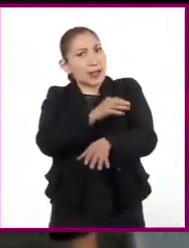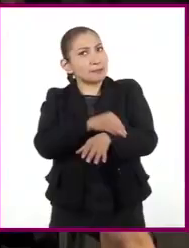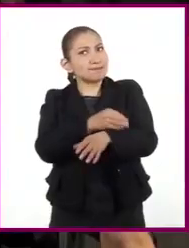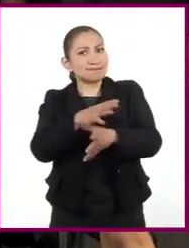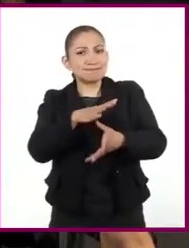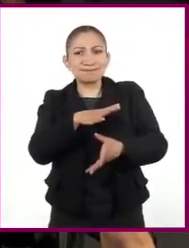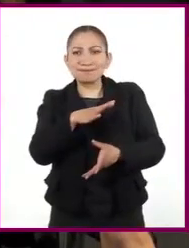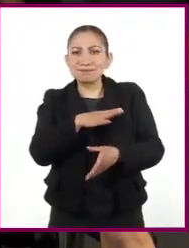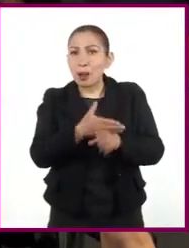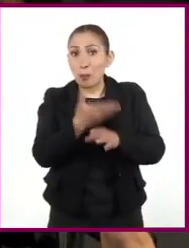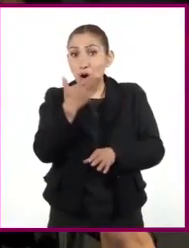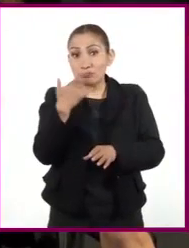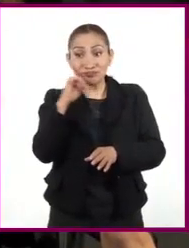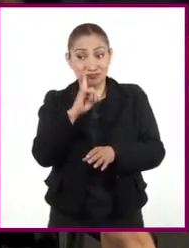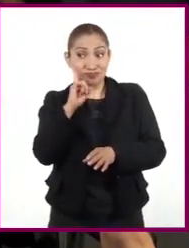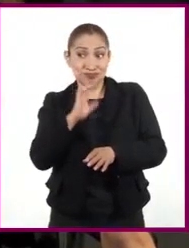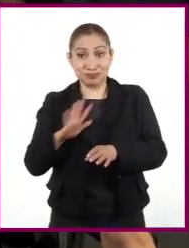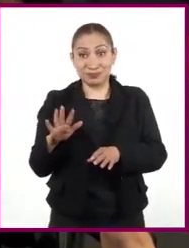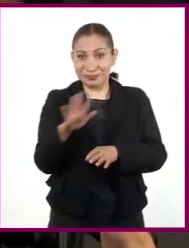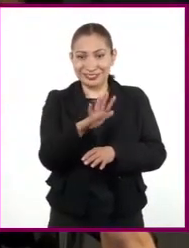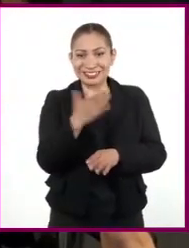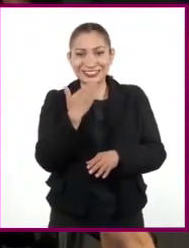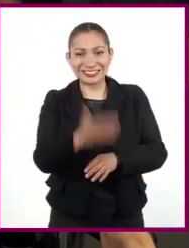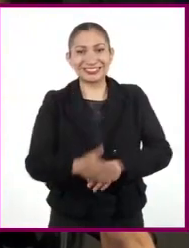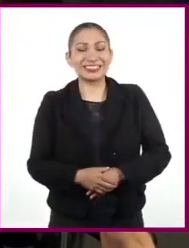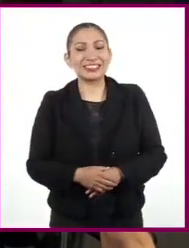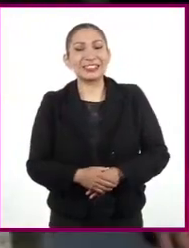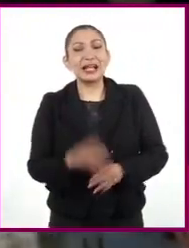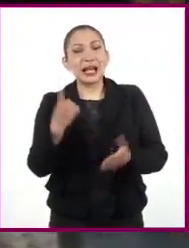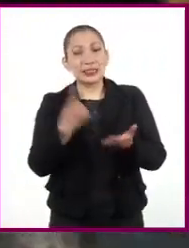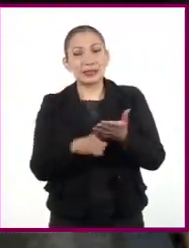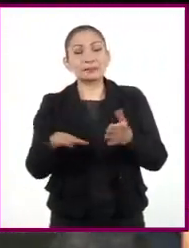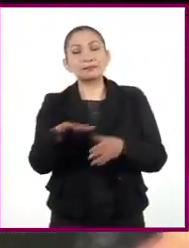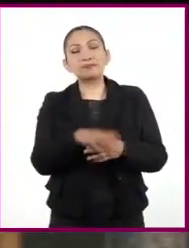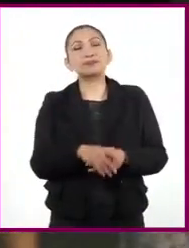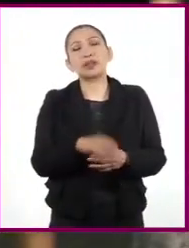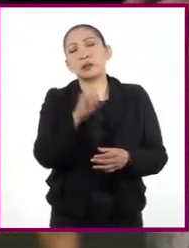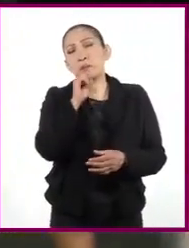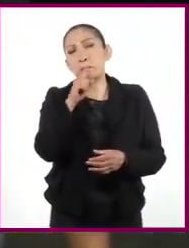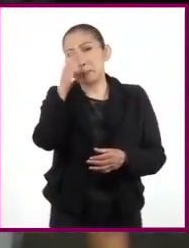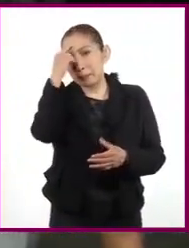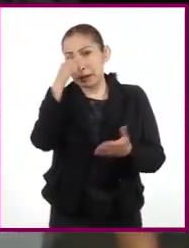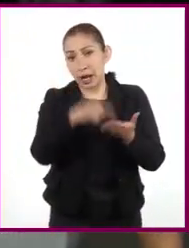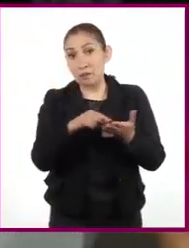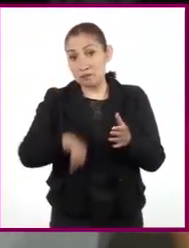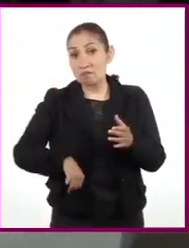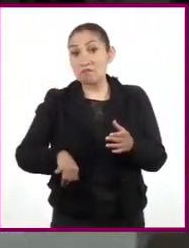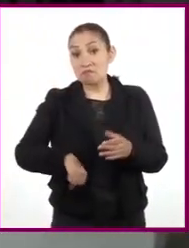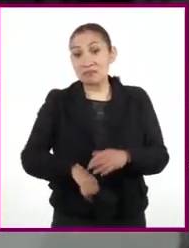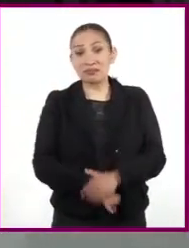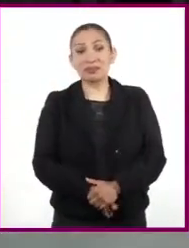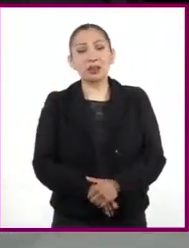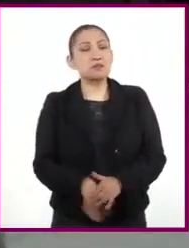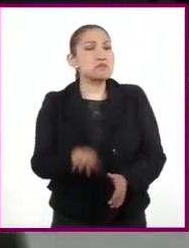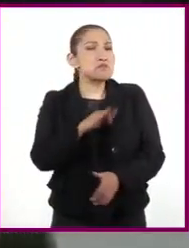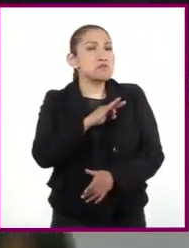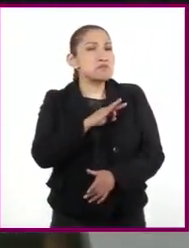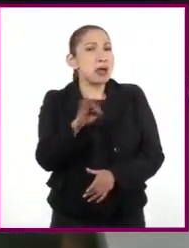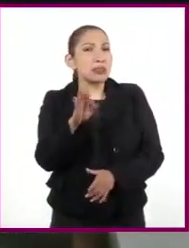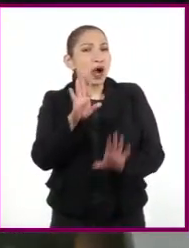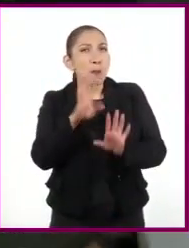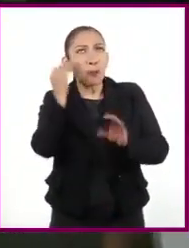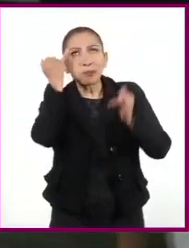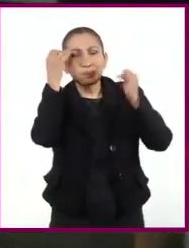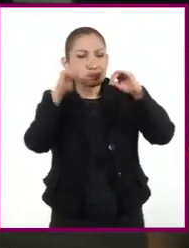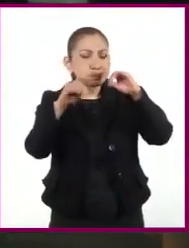defemina dentro y creo que es muy interesante. Que puede ser sobre todo un